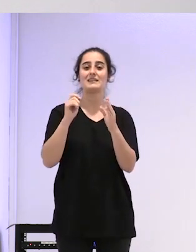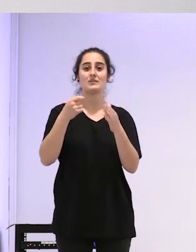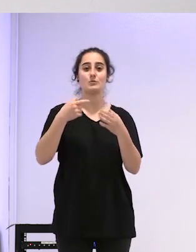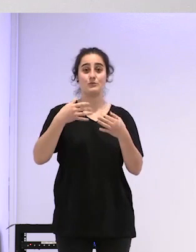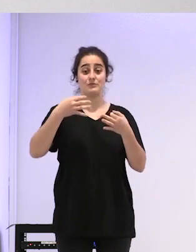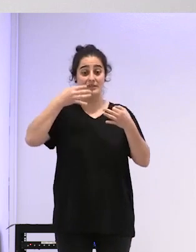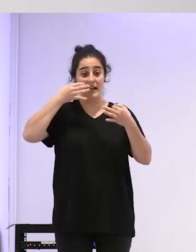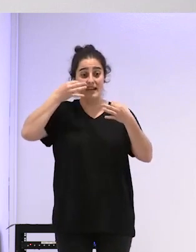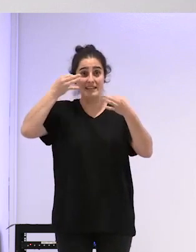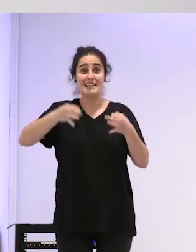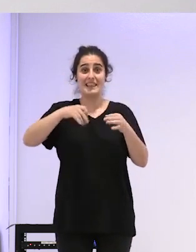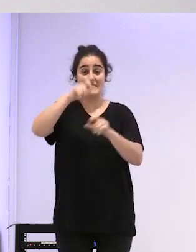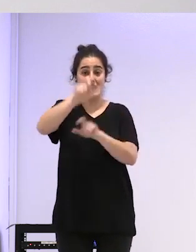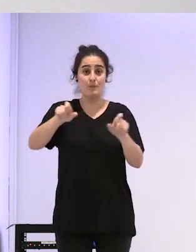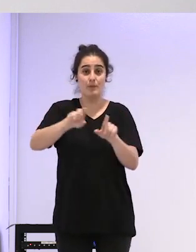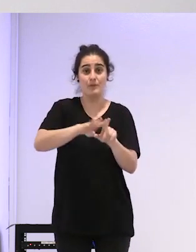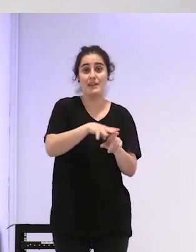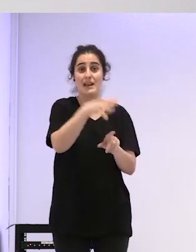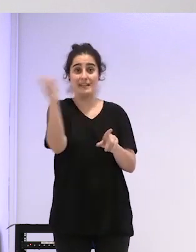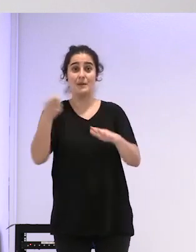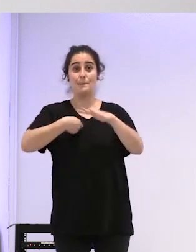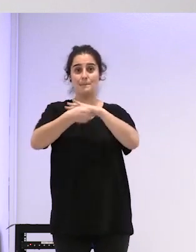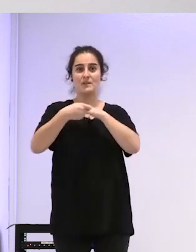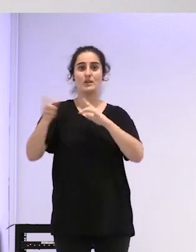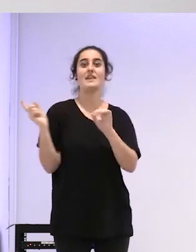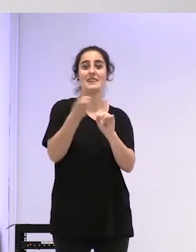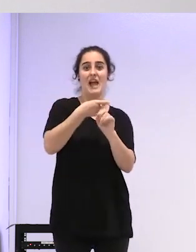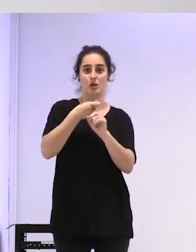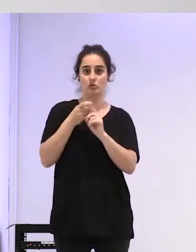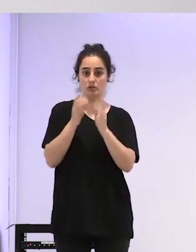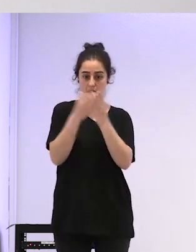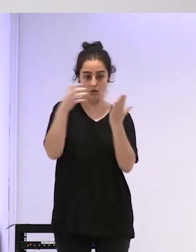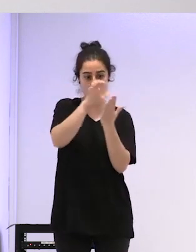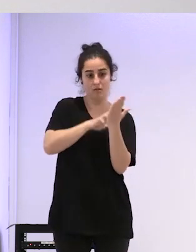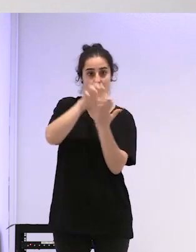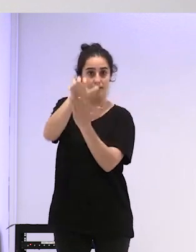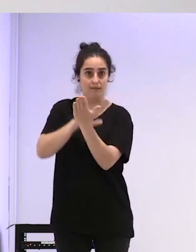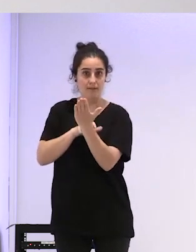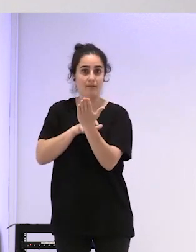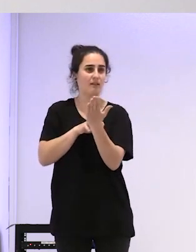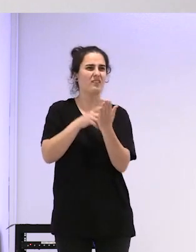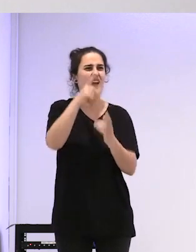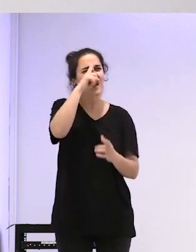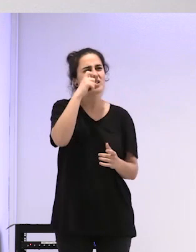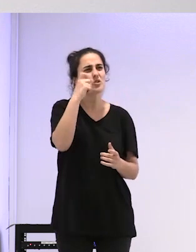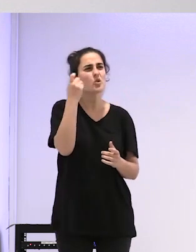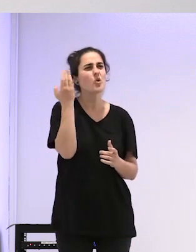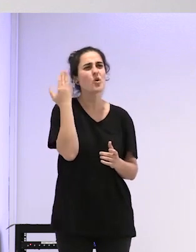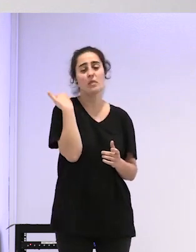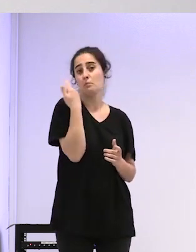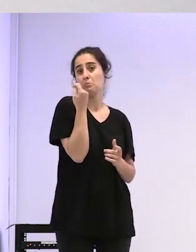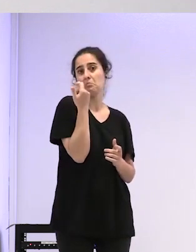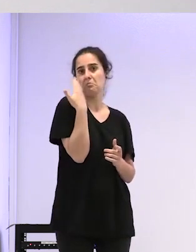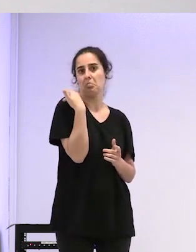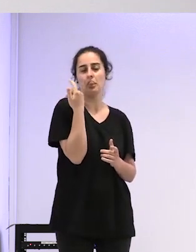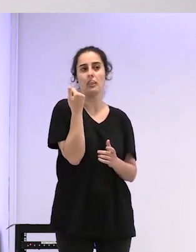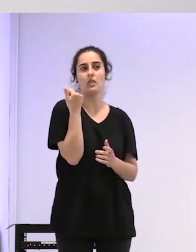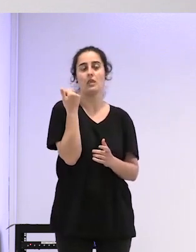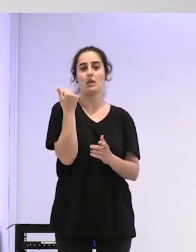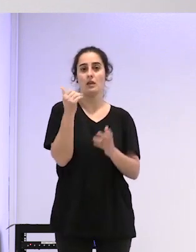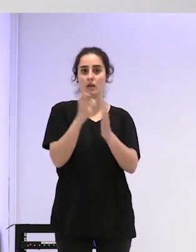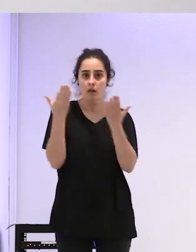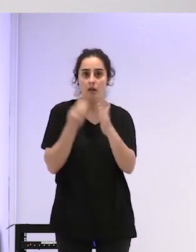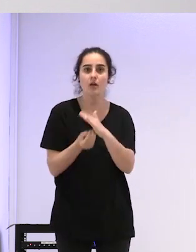realidades de la población LGTBI en Vitoria Gasteiz que se hizo no sé qué año es reciente pero básicamente